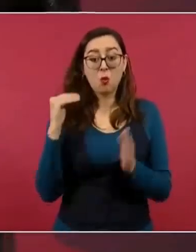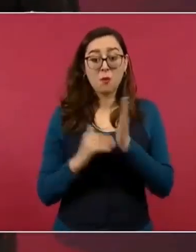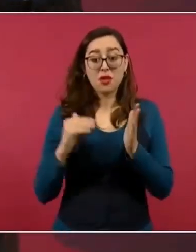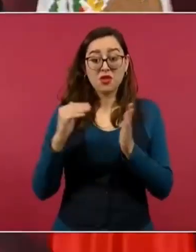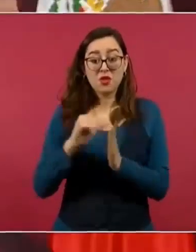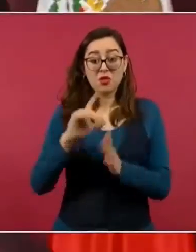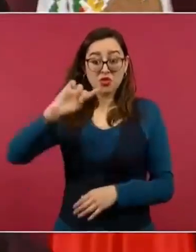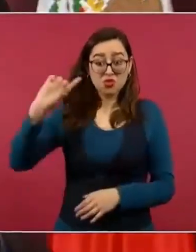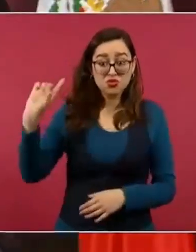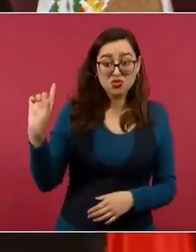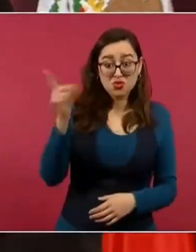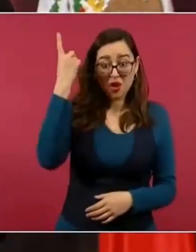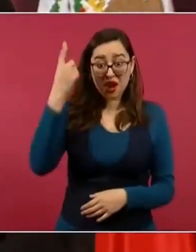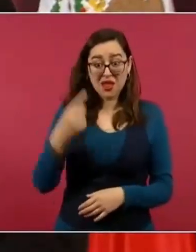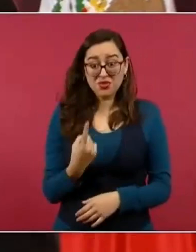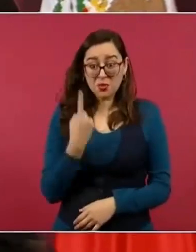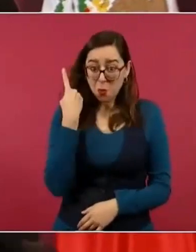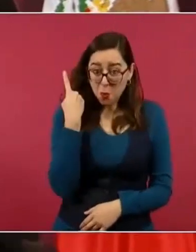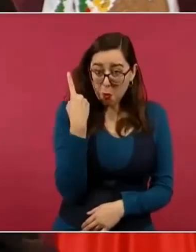reloj,